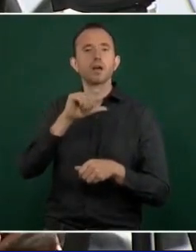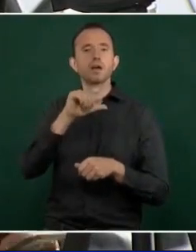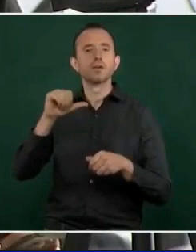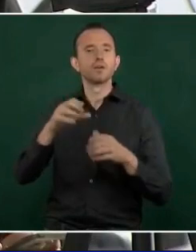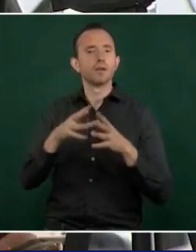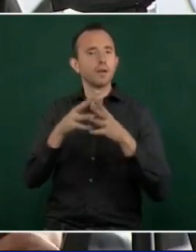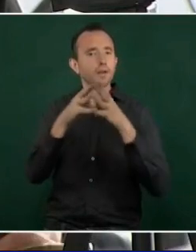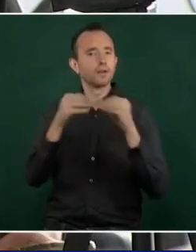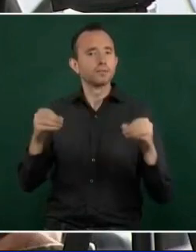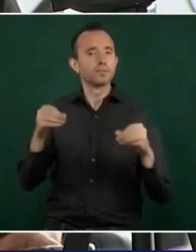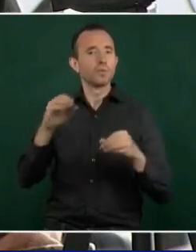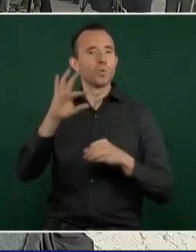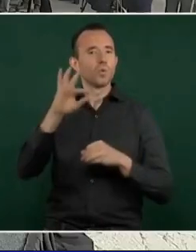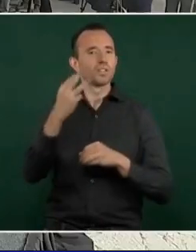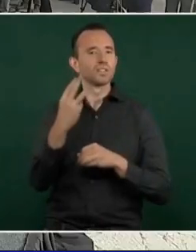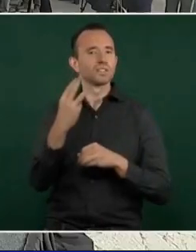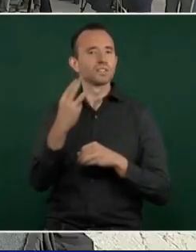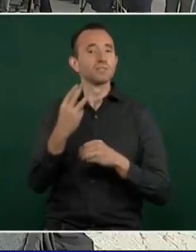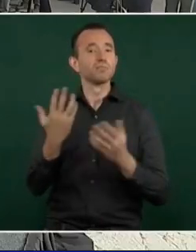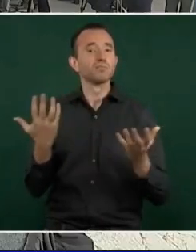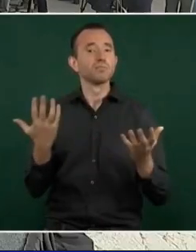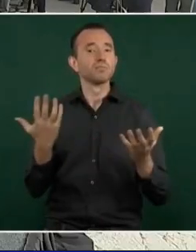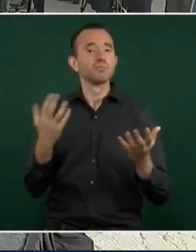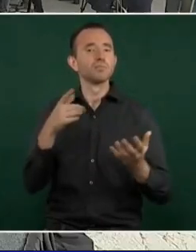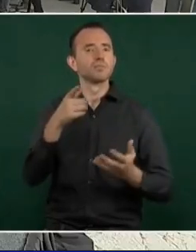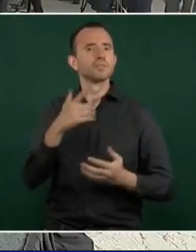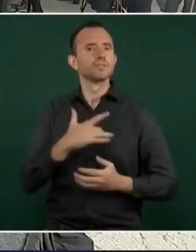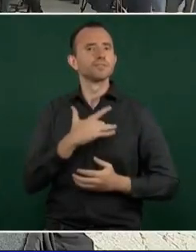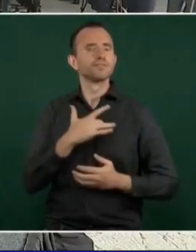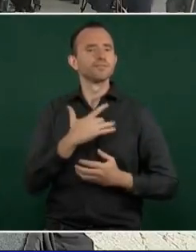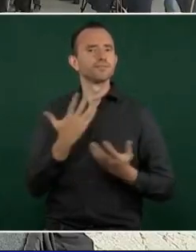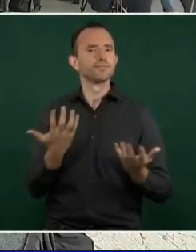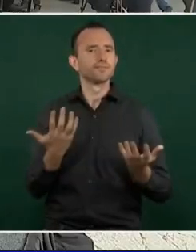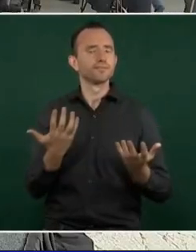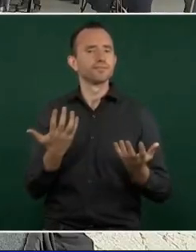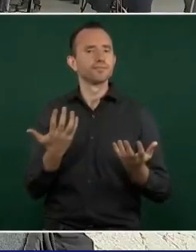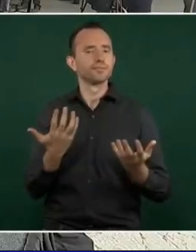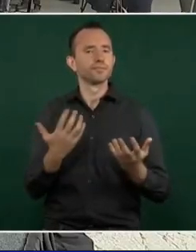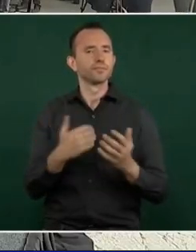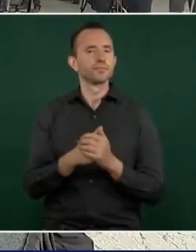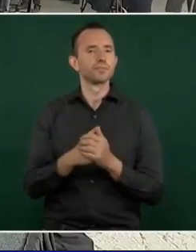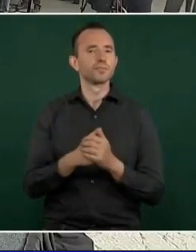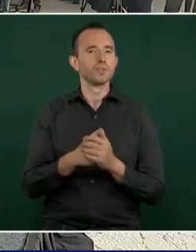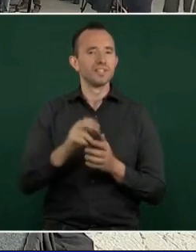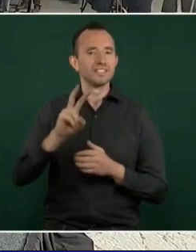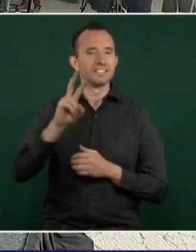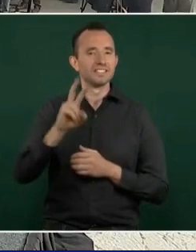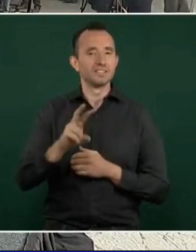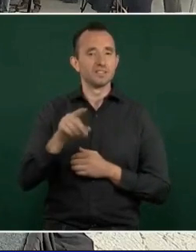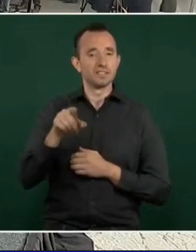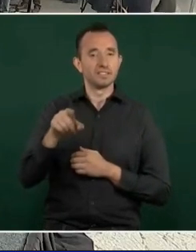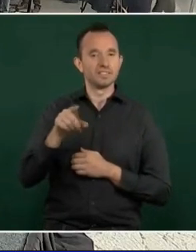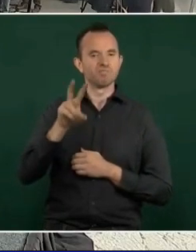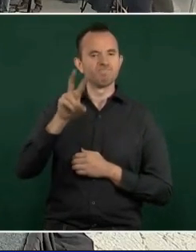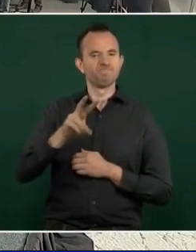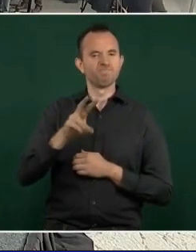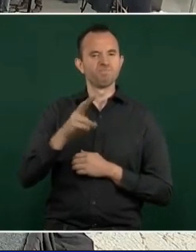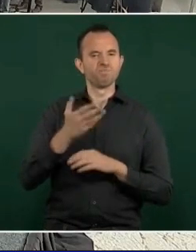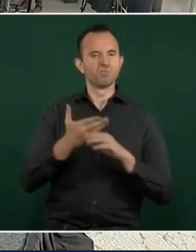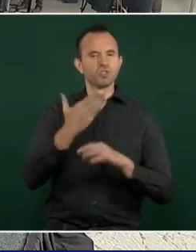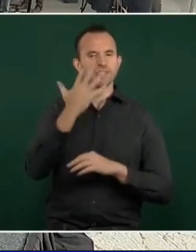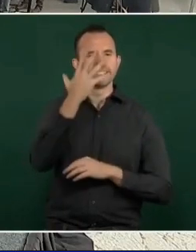sentimiento? Bueno, es algo muy triste, mucho, muy doloroso